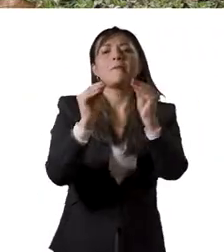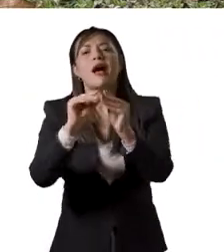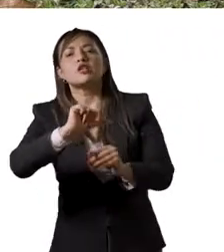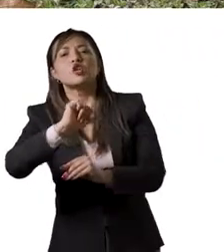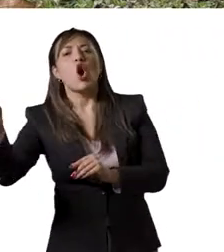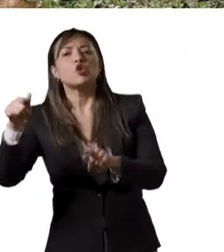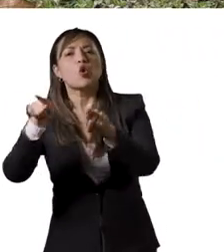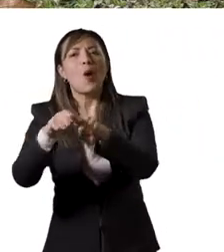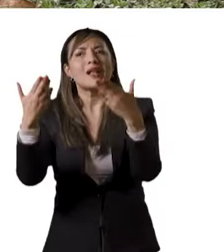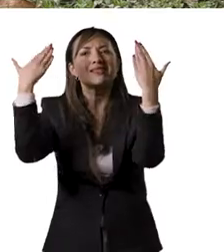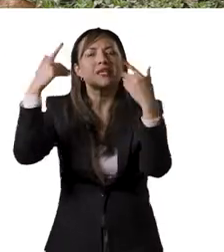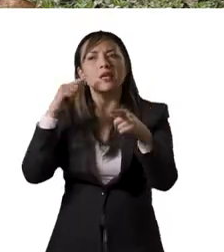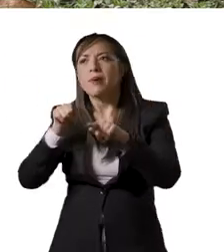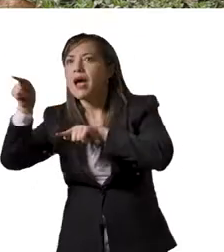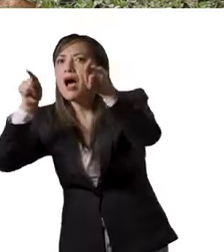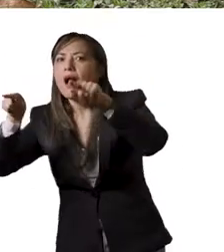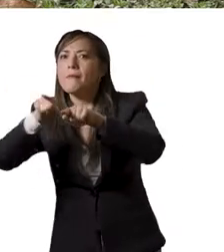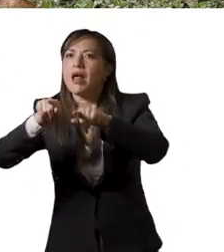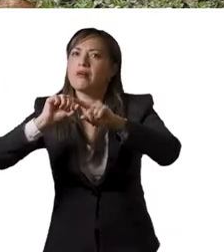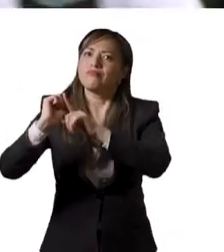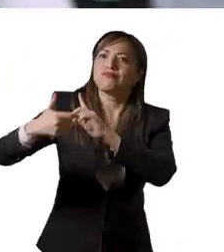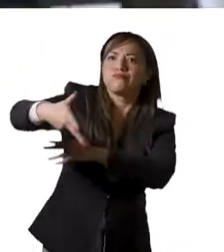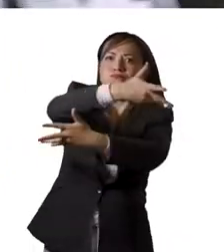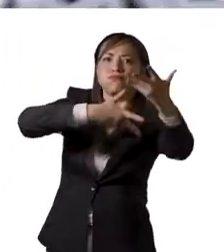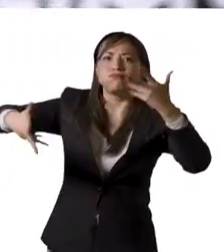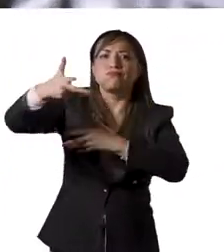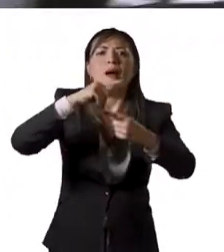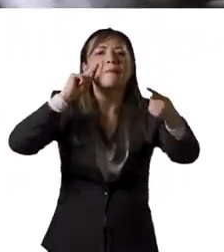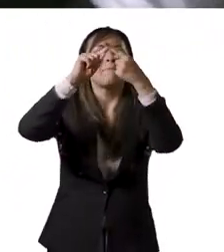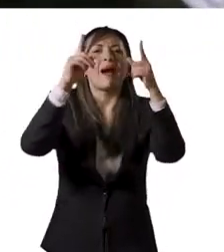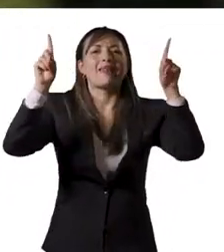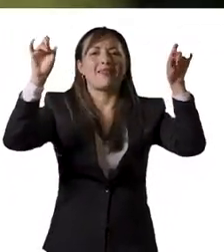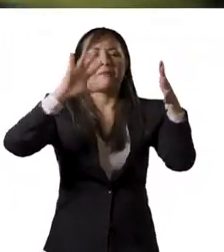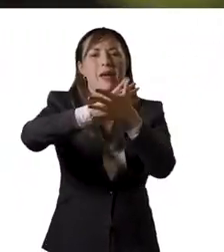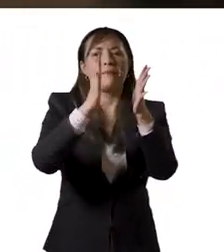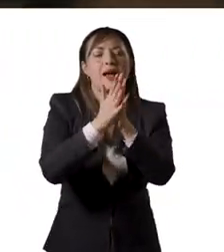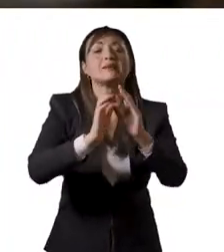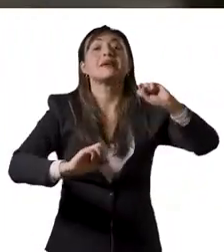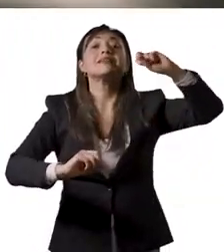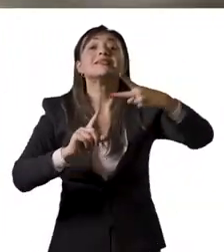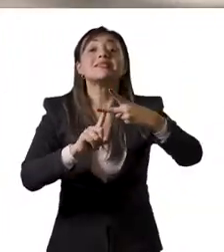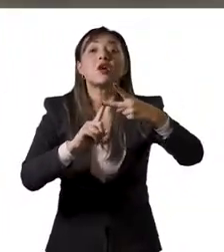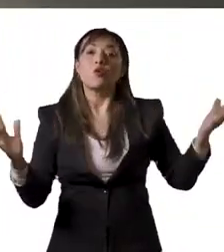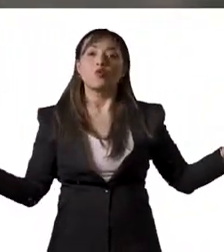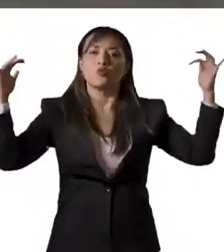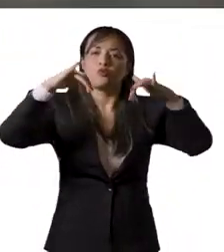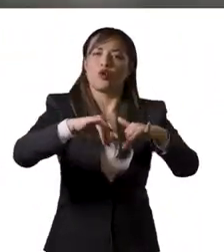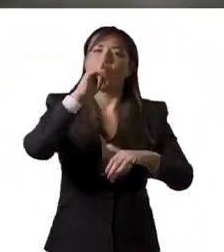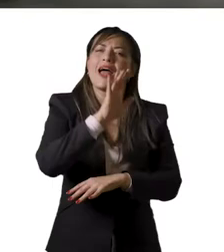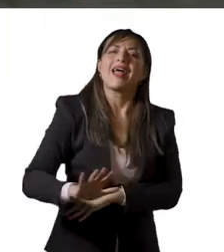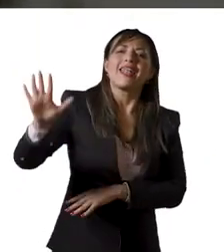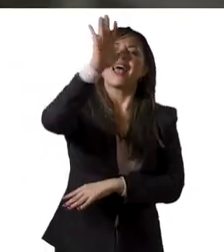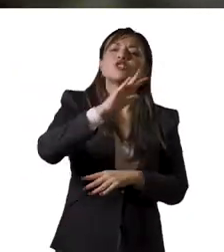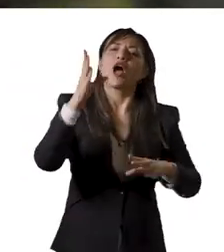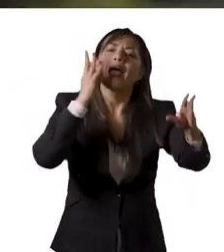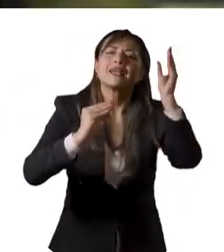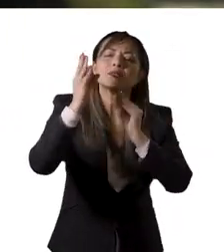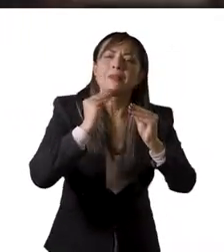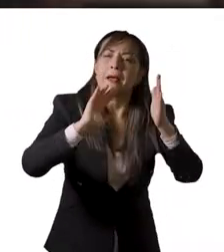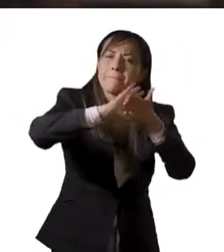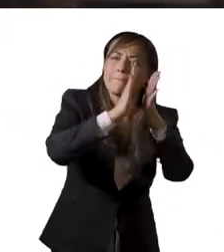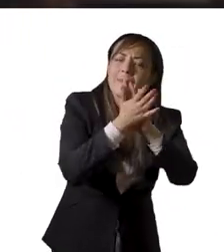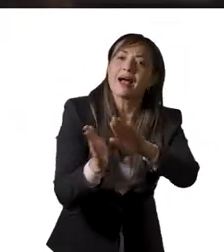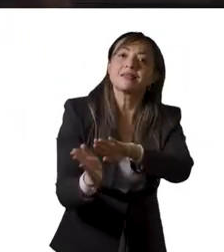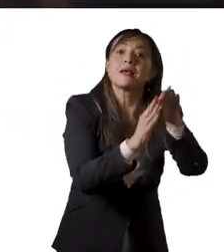virtual y una aplicación móvil que socializa el trabajo de la universidad en torno a la paz. Se organizó el Segundo Encuentro Nacional de